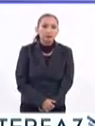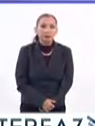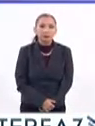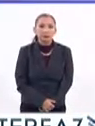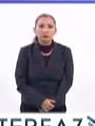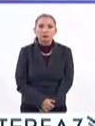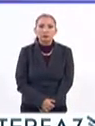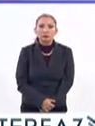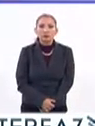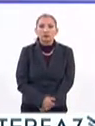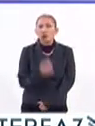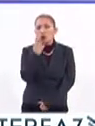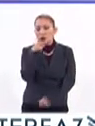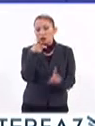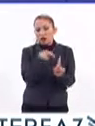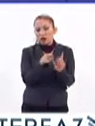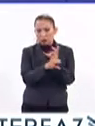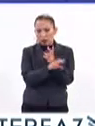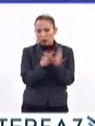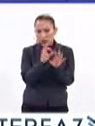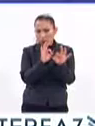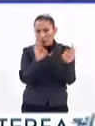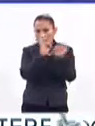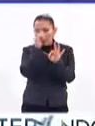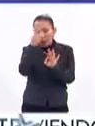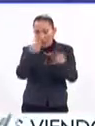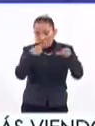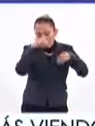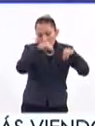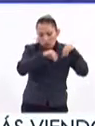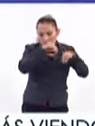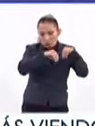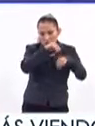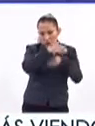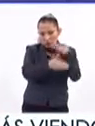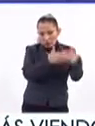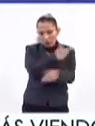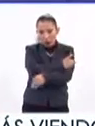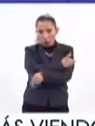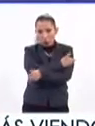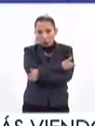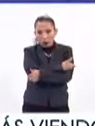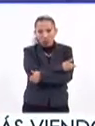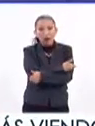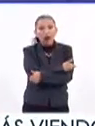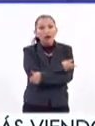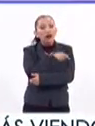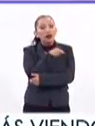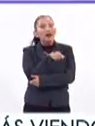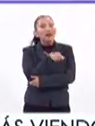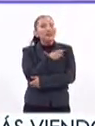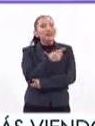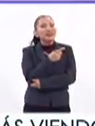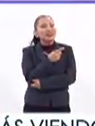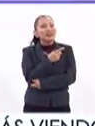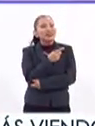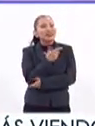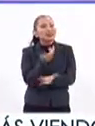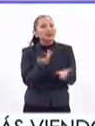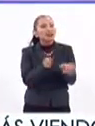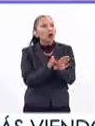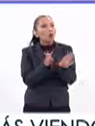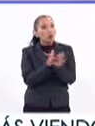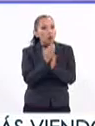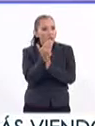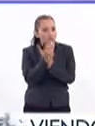Una de los aspectos fundamentales para el desarrollo de este tipo de vacunas es, de alguna